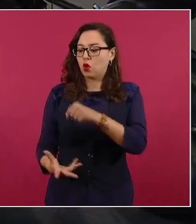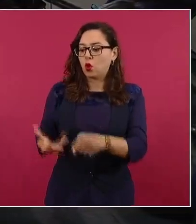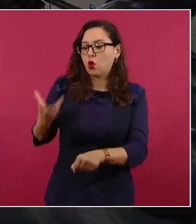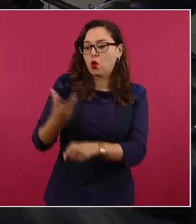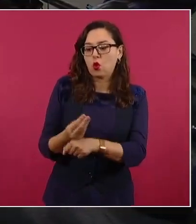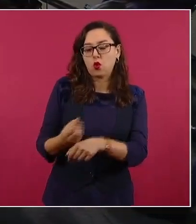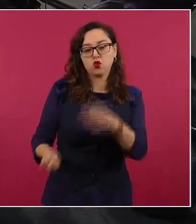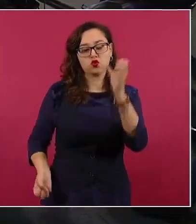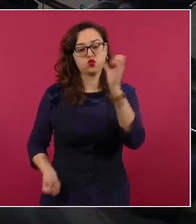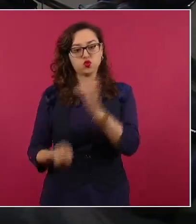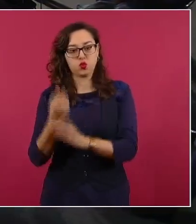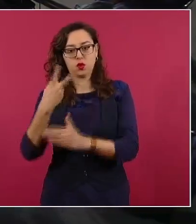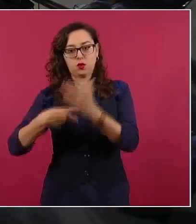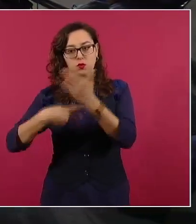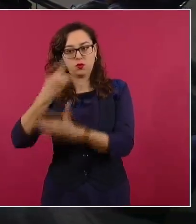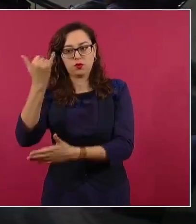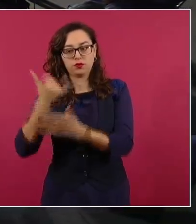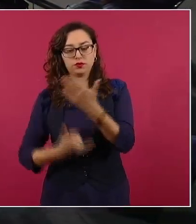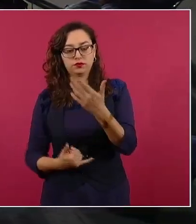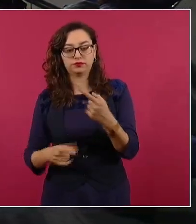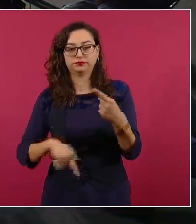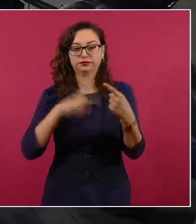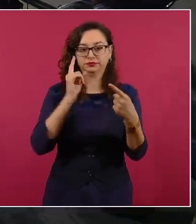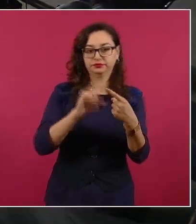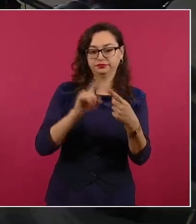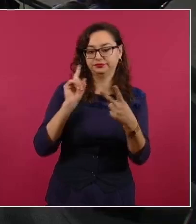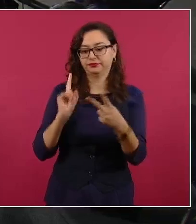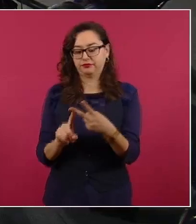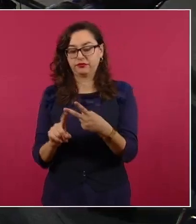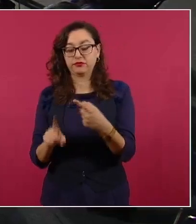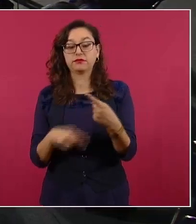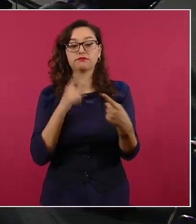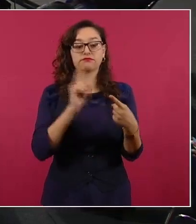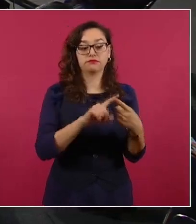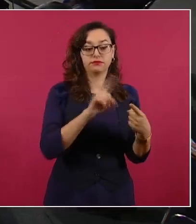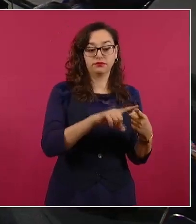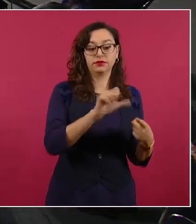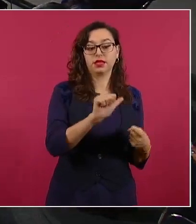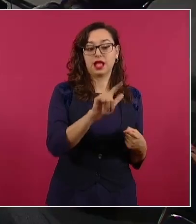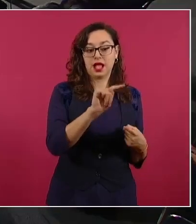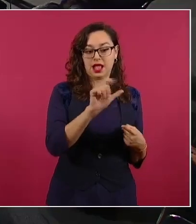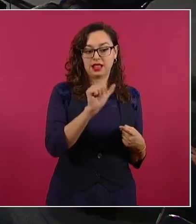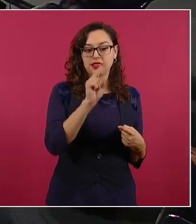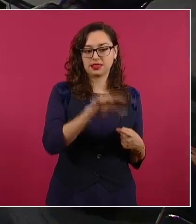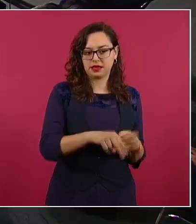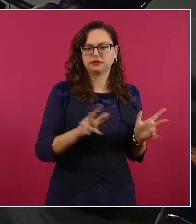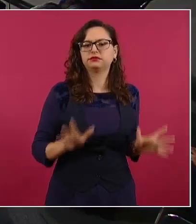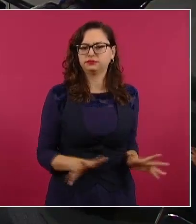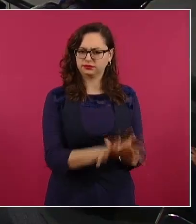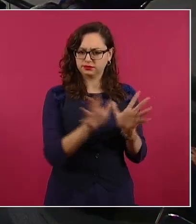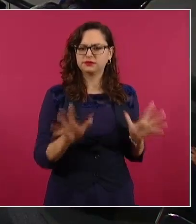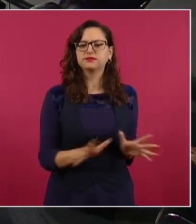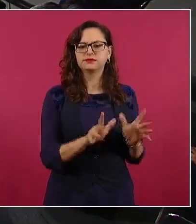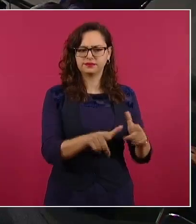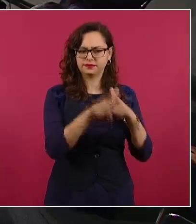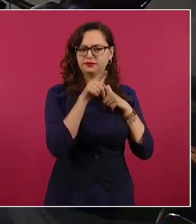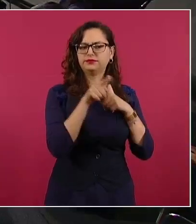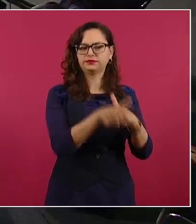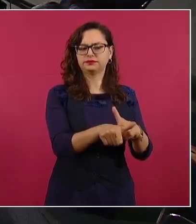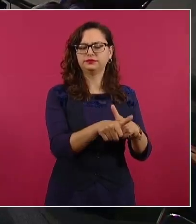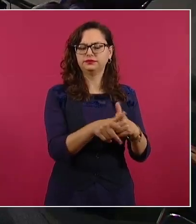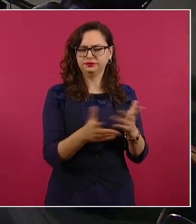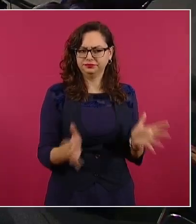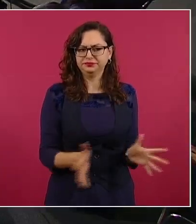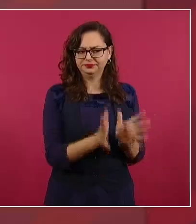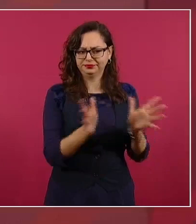la red de Altán porque la la Comisión